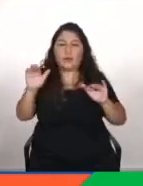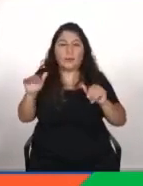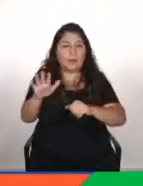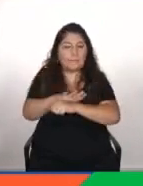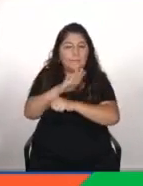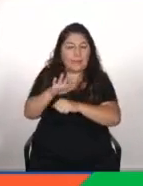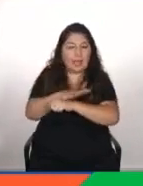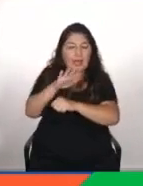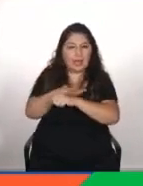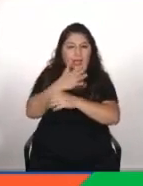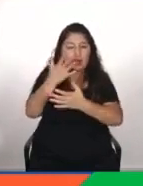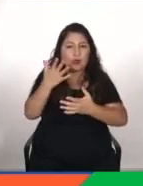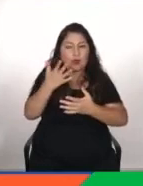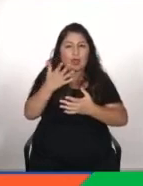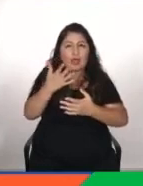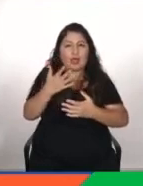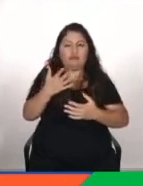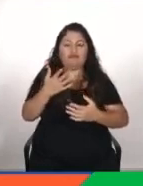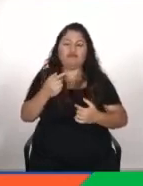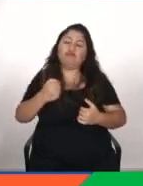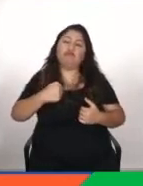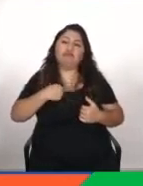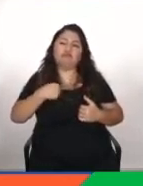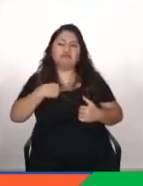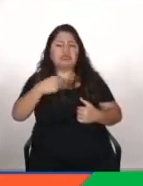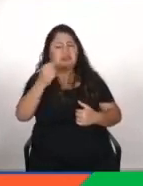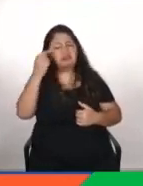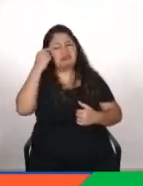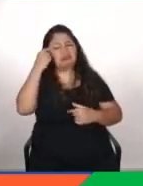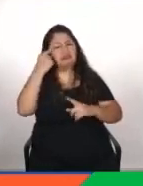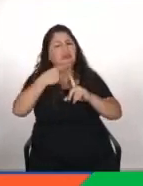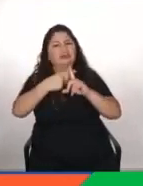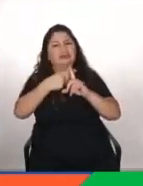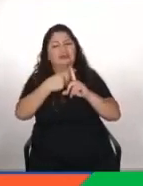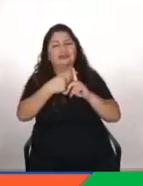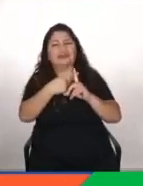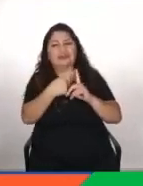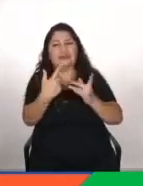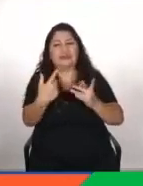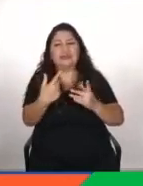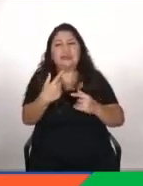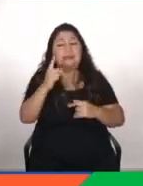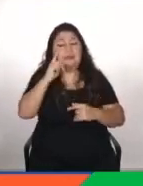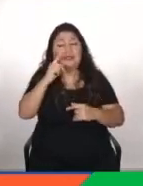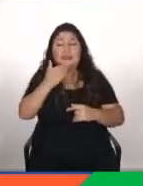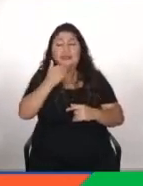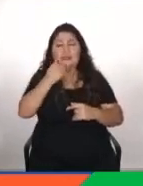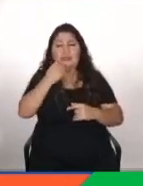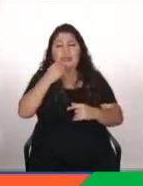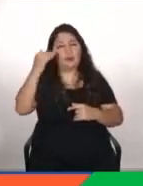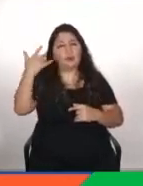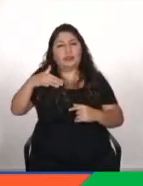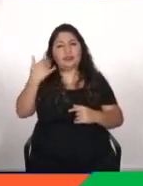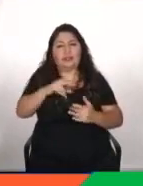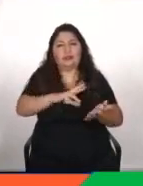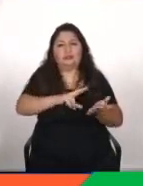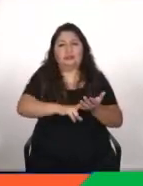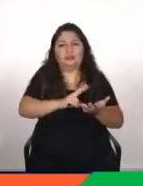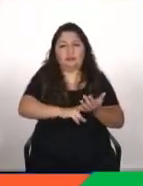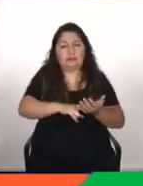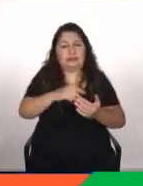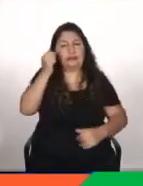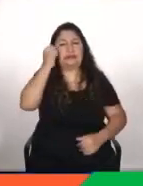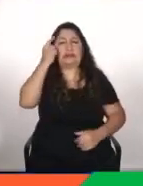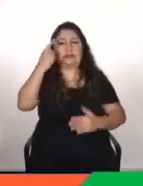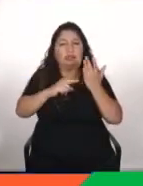el paraíso sí yo soy más optimista en este sentido soy optimista pero también hay que hay que ser realista ante la situación y hay que entender la tecnología como es